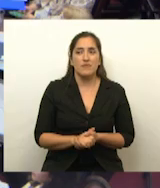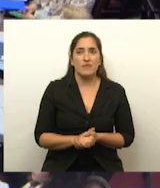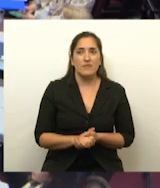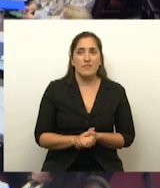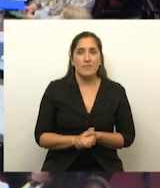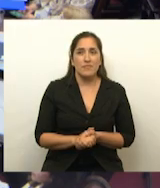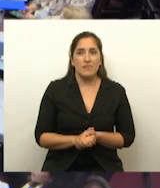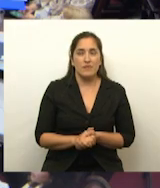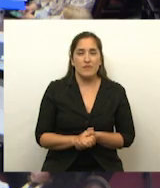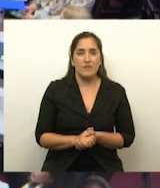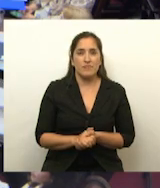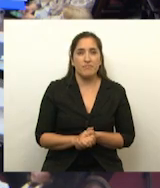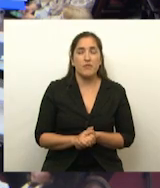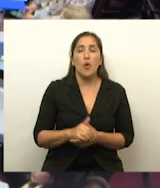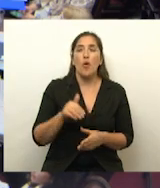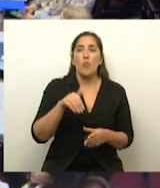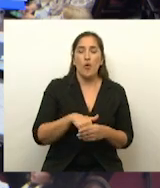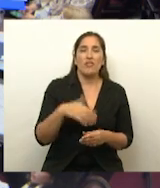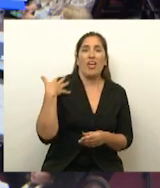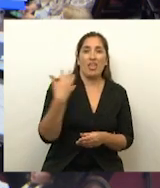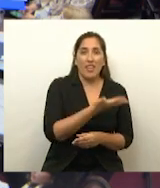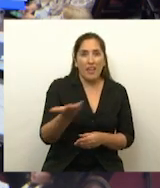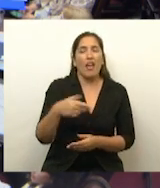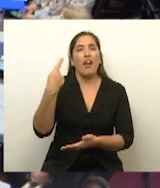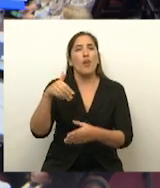en general y en particular,